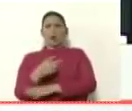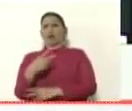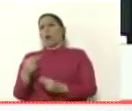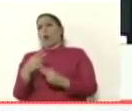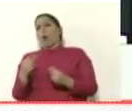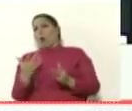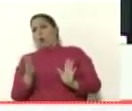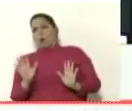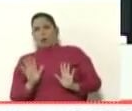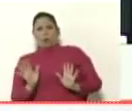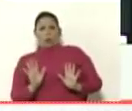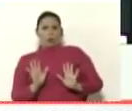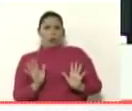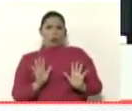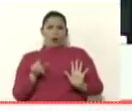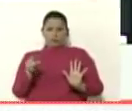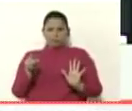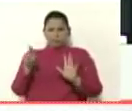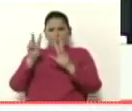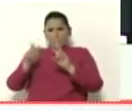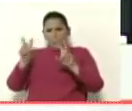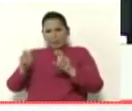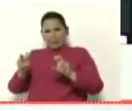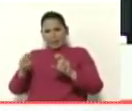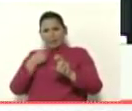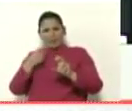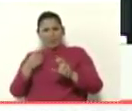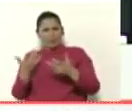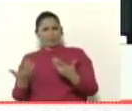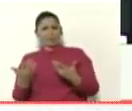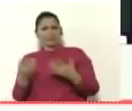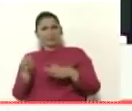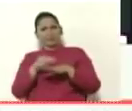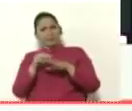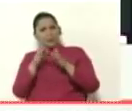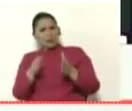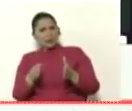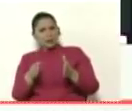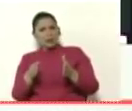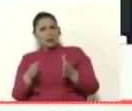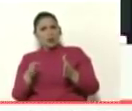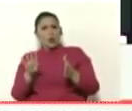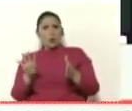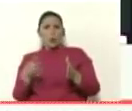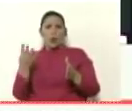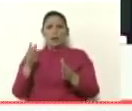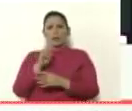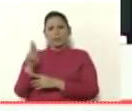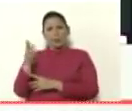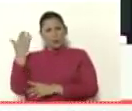no esto será investigado exactamente lo que decía cuando era ministro en la Cuarta República